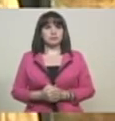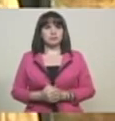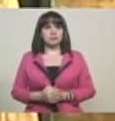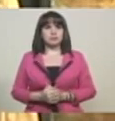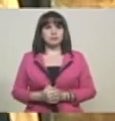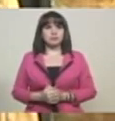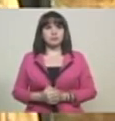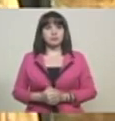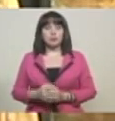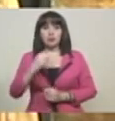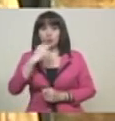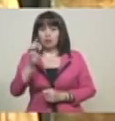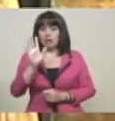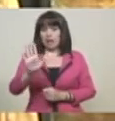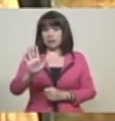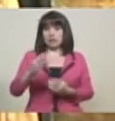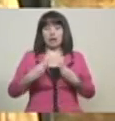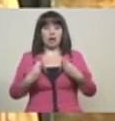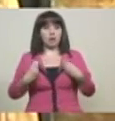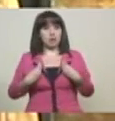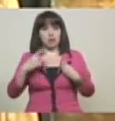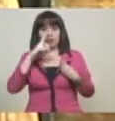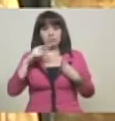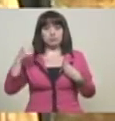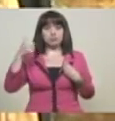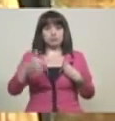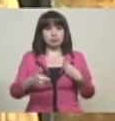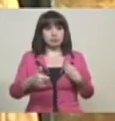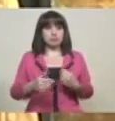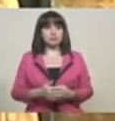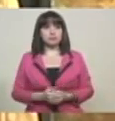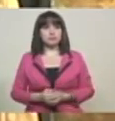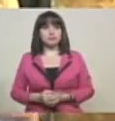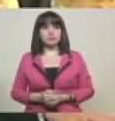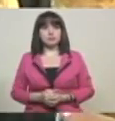Yo diría, así es la vida, nos tocó jugar así.